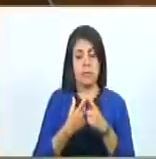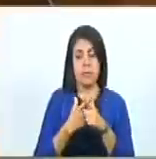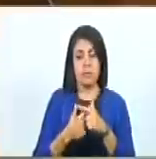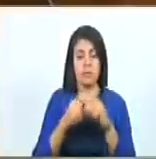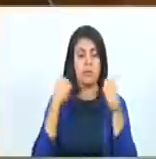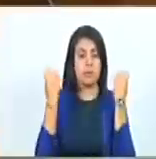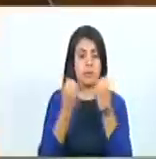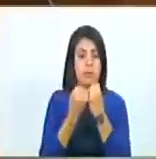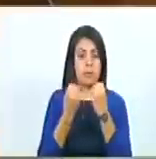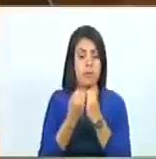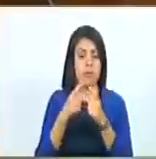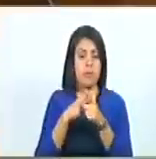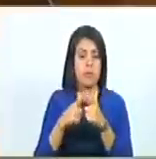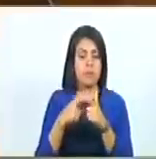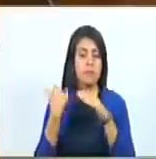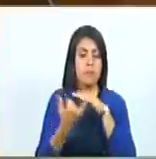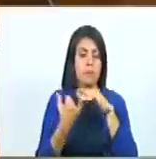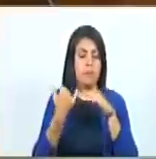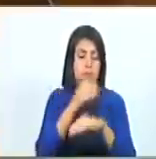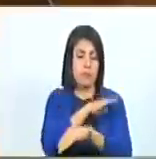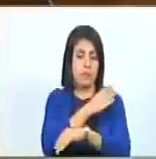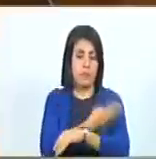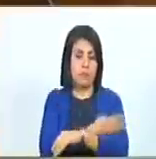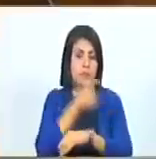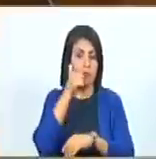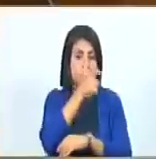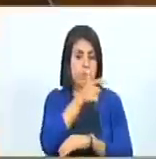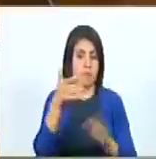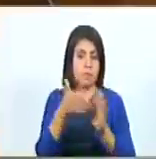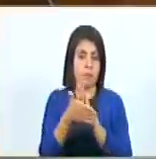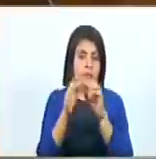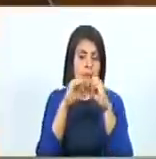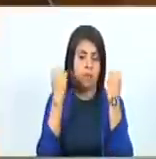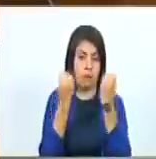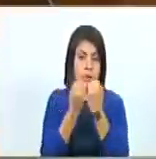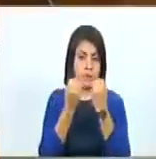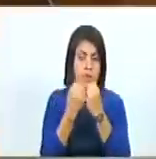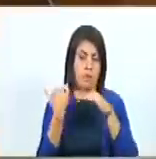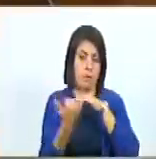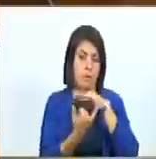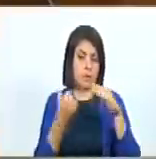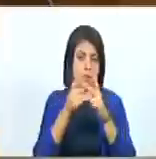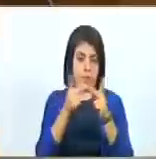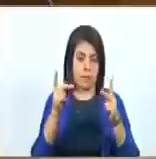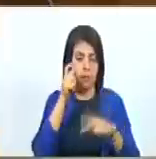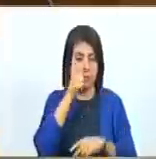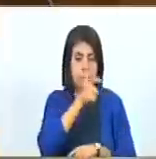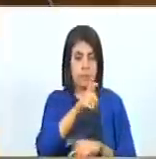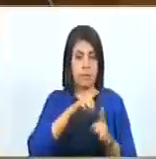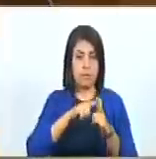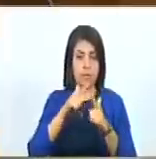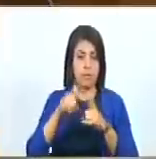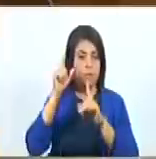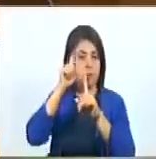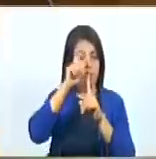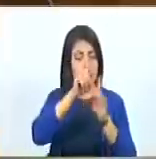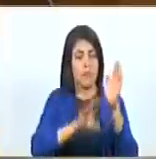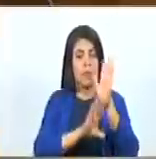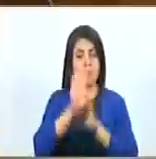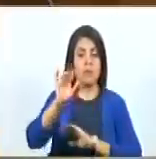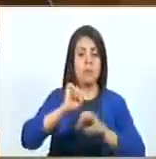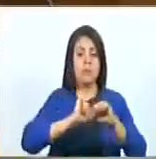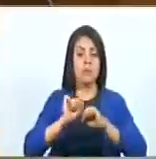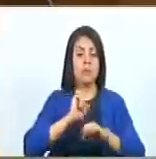organizaciones e instancias del poder popular con los órganos y entes del poder público. Para diseñar e implementar